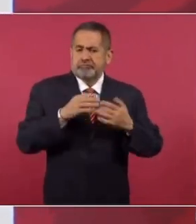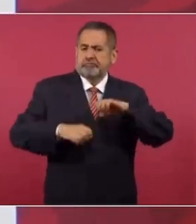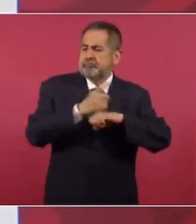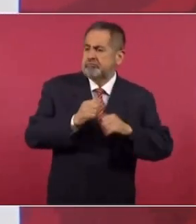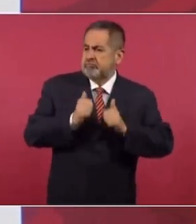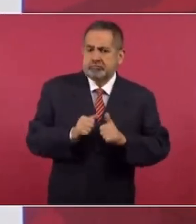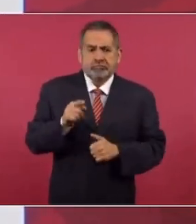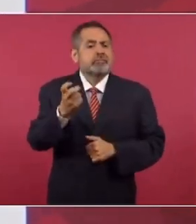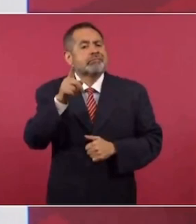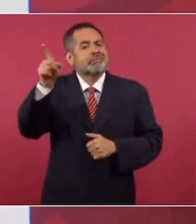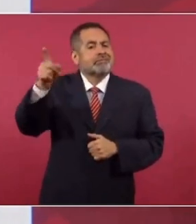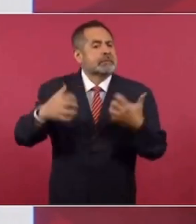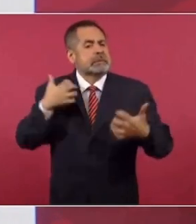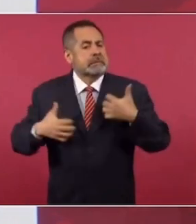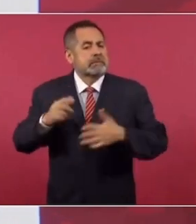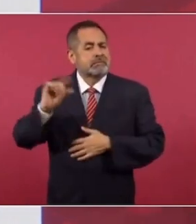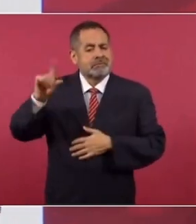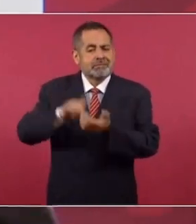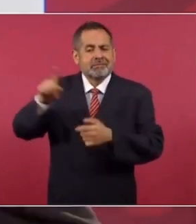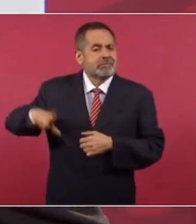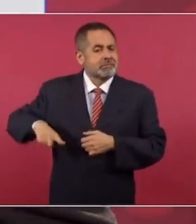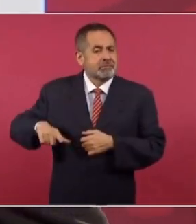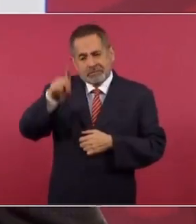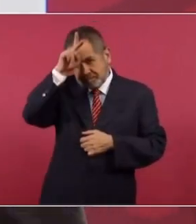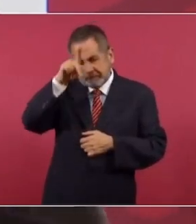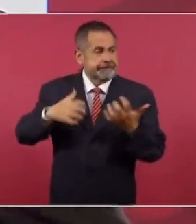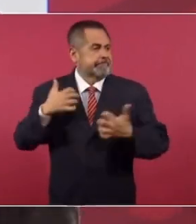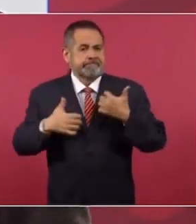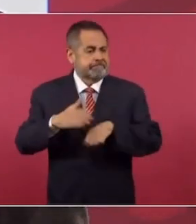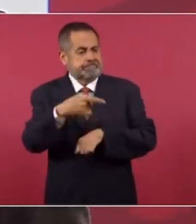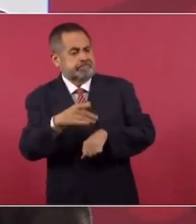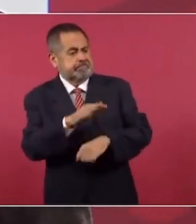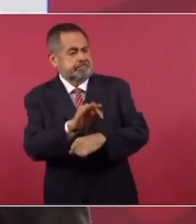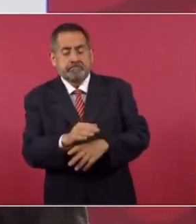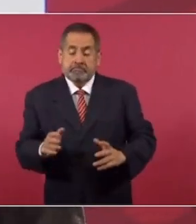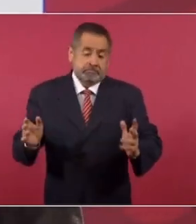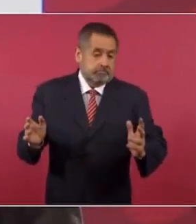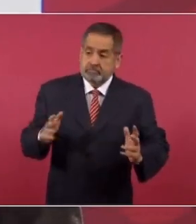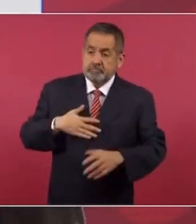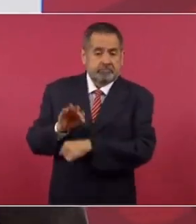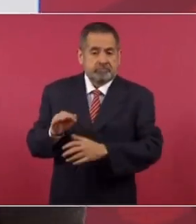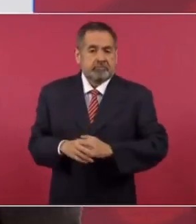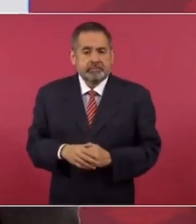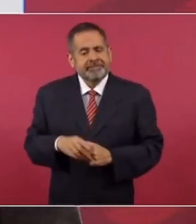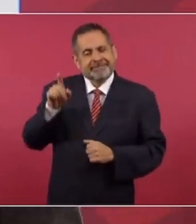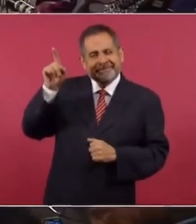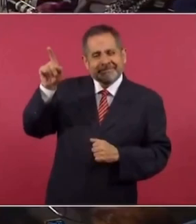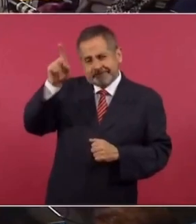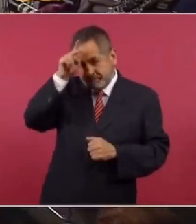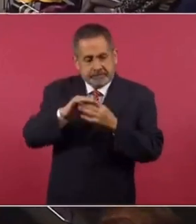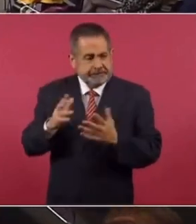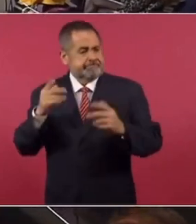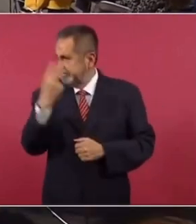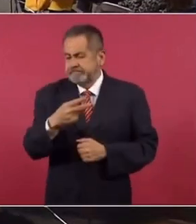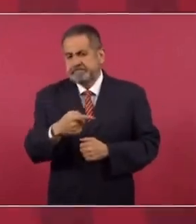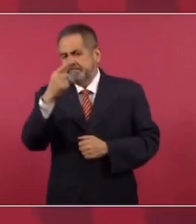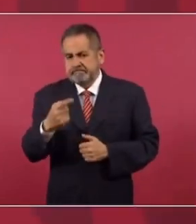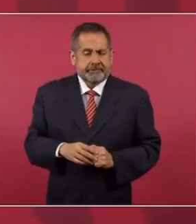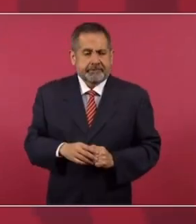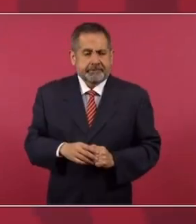lo que molestó a las autoridades del Perú y es grimen el que nosotros